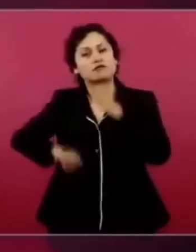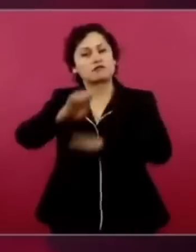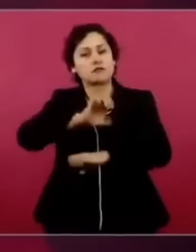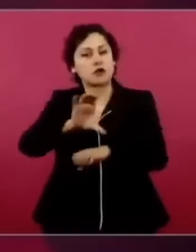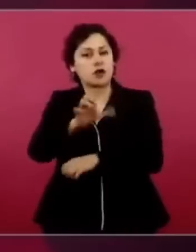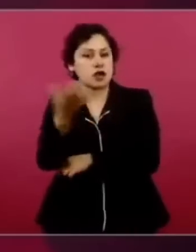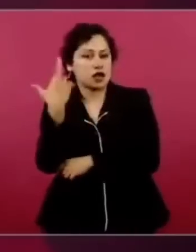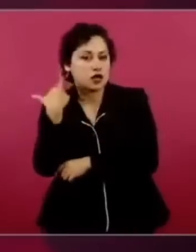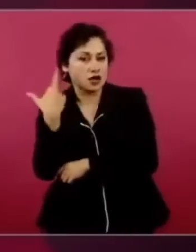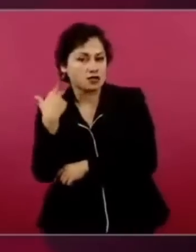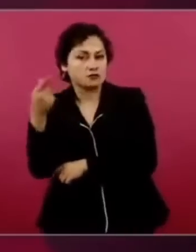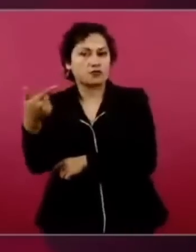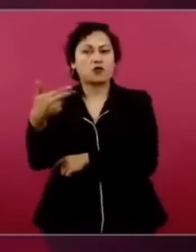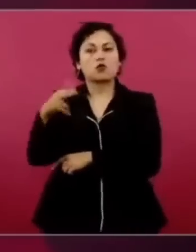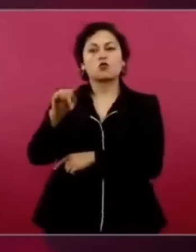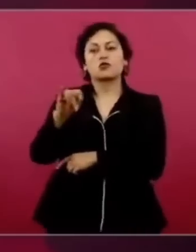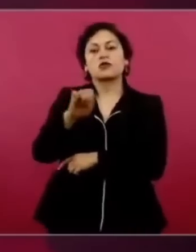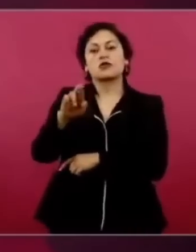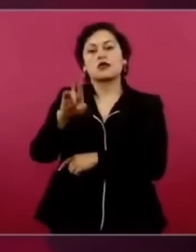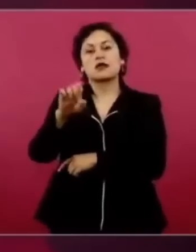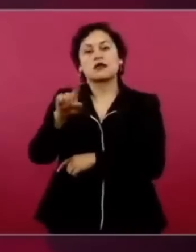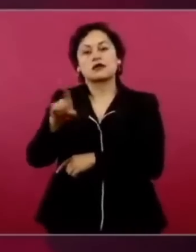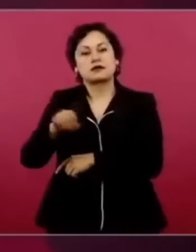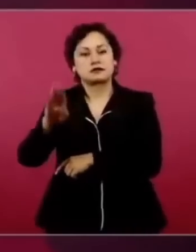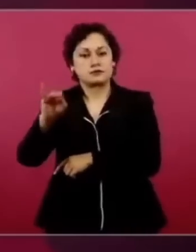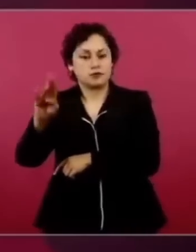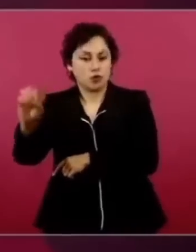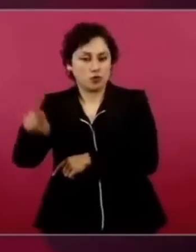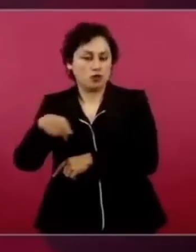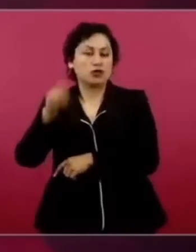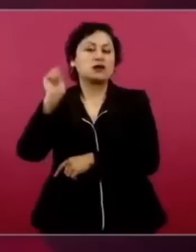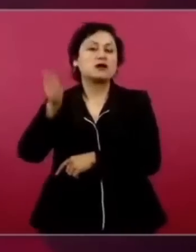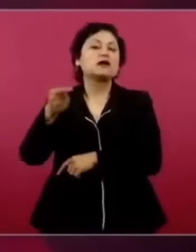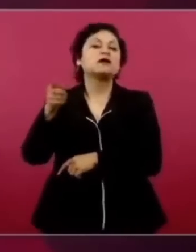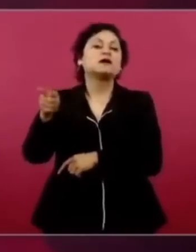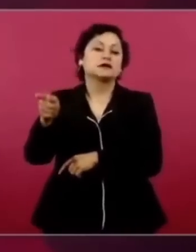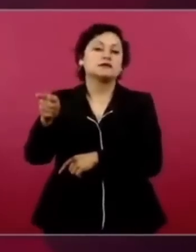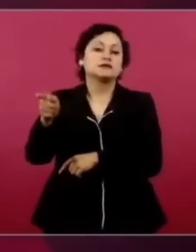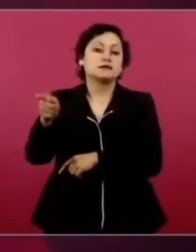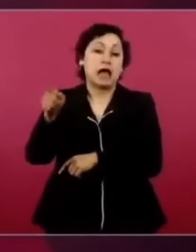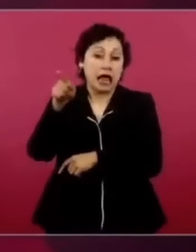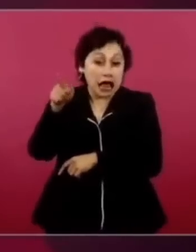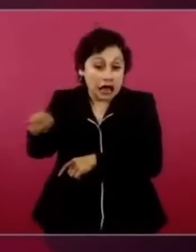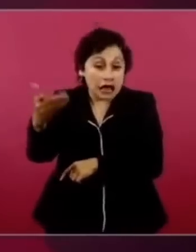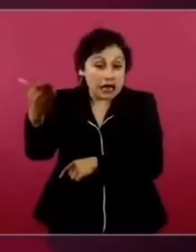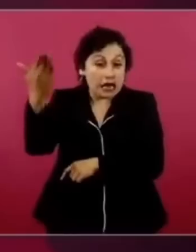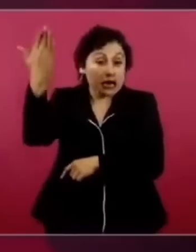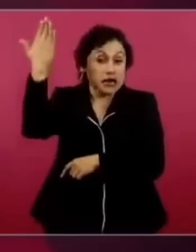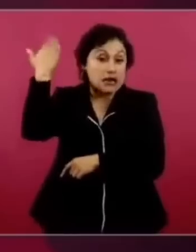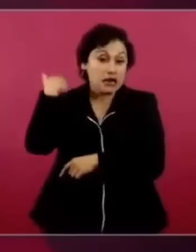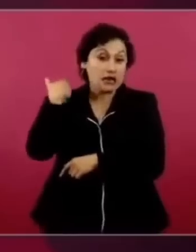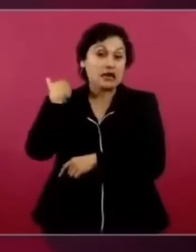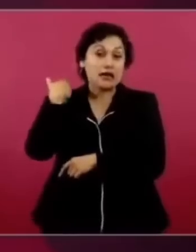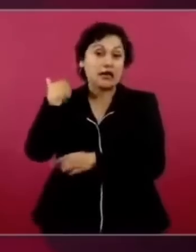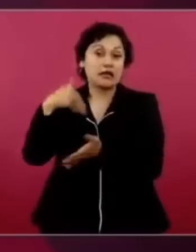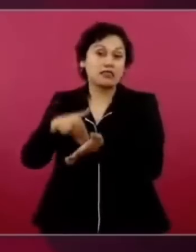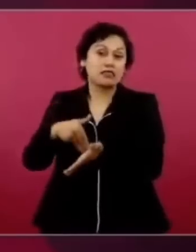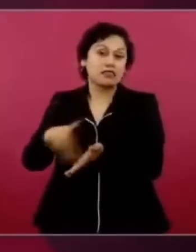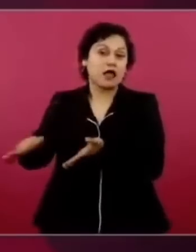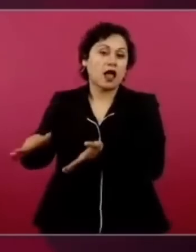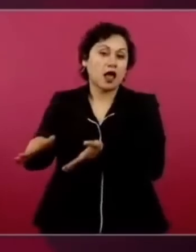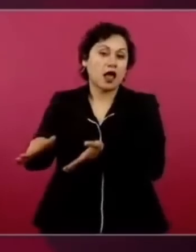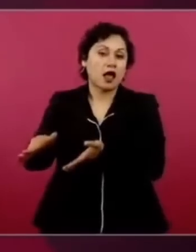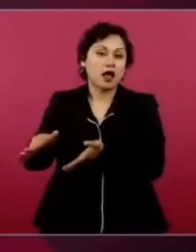que fue expulsado en la época